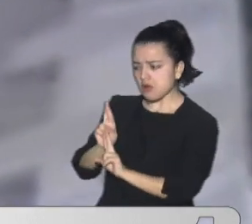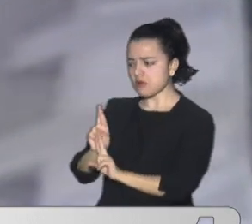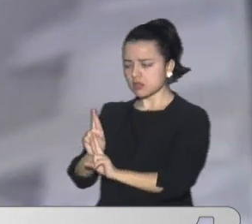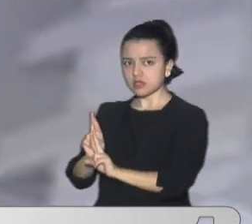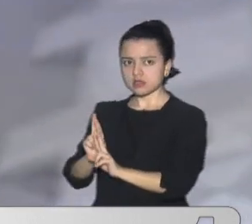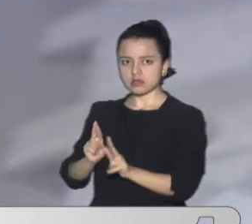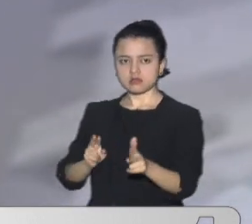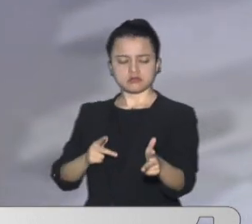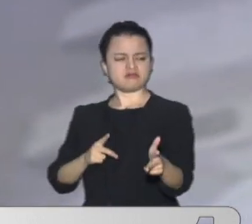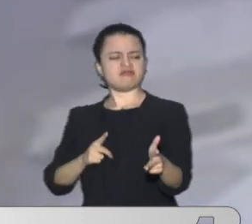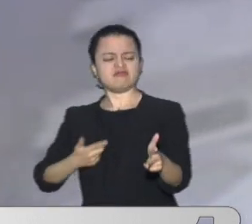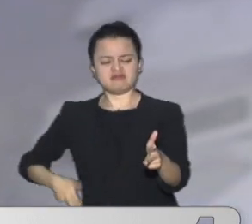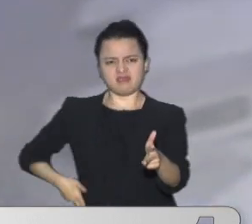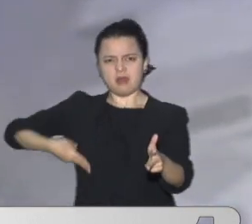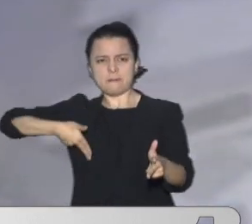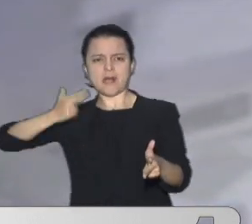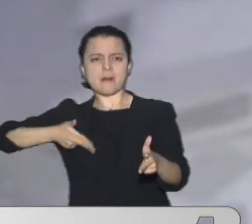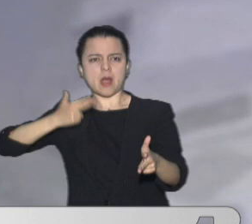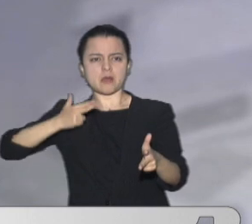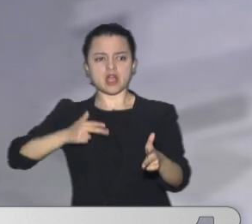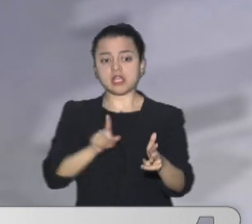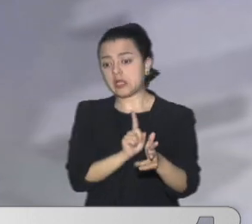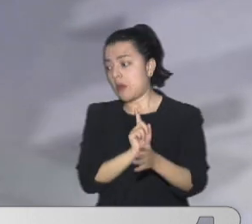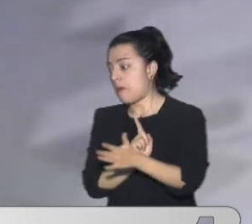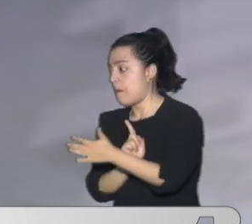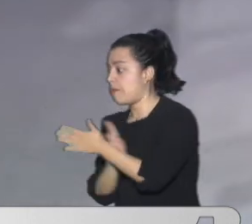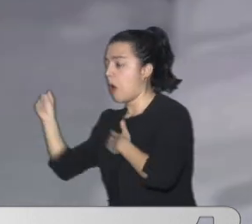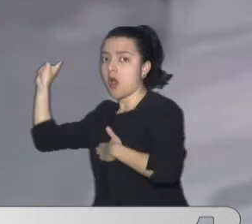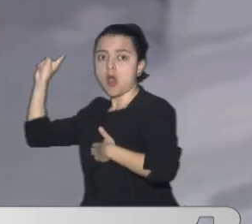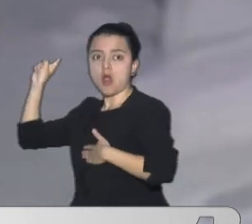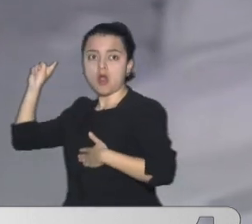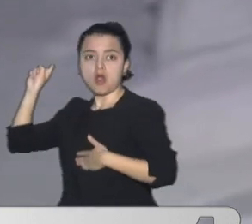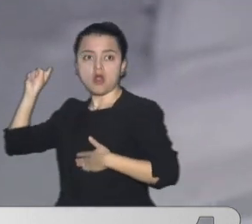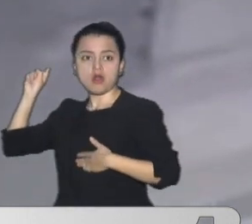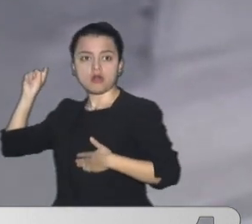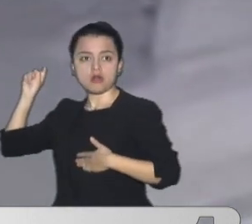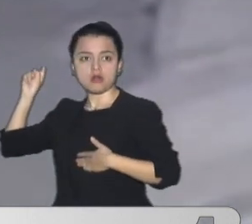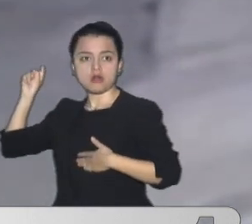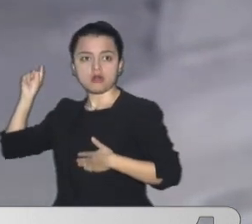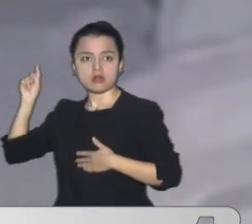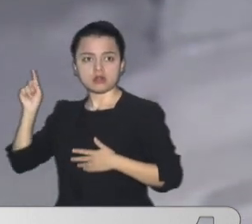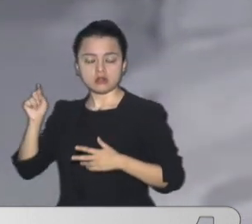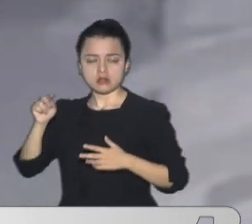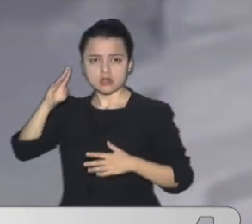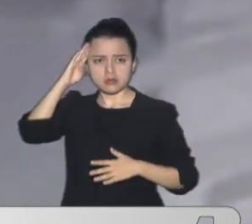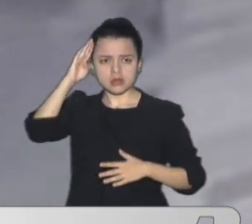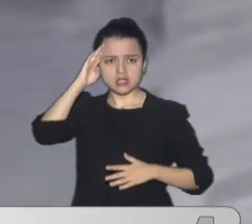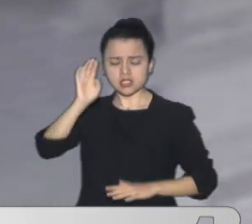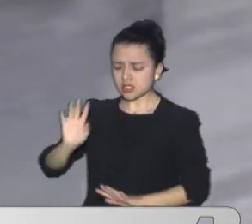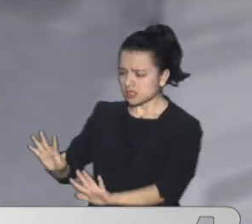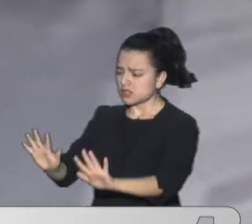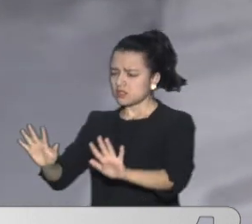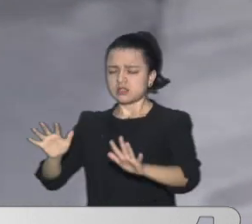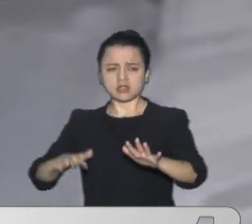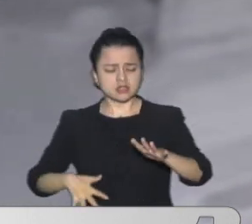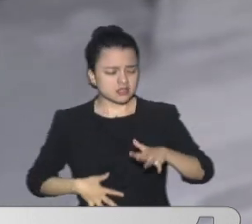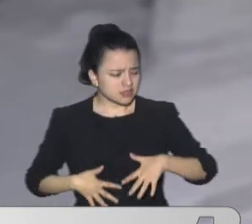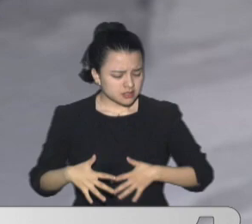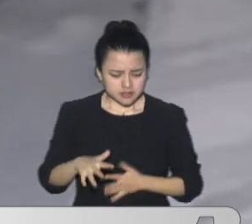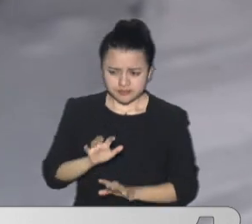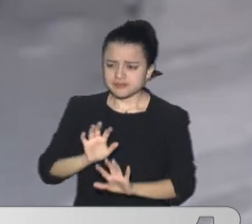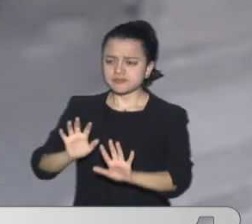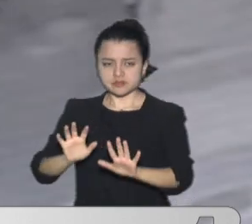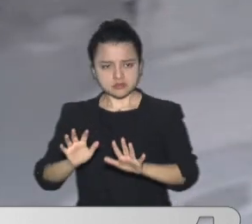Y dispara Sin compasión Mientras corre Para escapar Del lugar A pesar de que Los uniformados Intentaron reducir Al sujeto Ante los